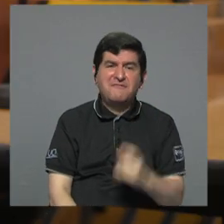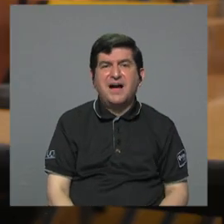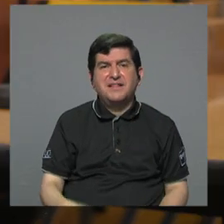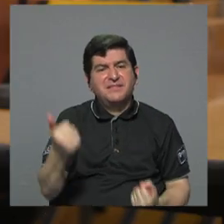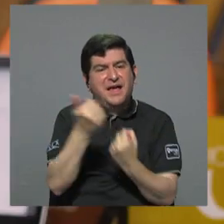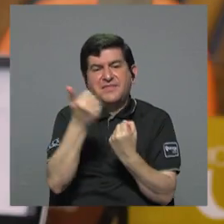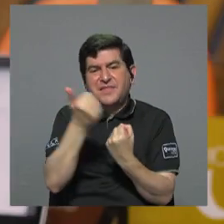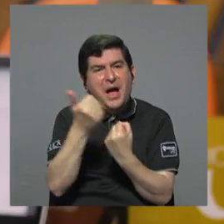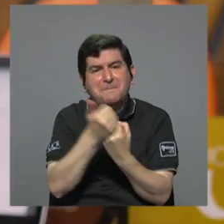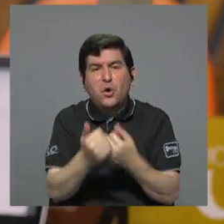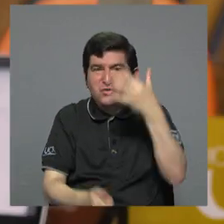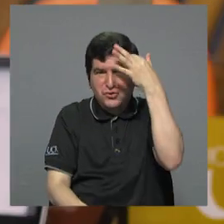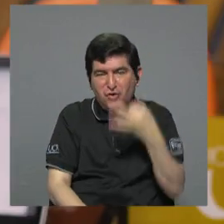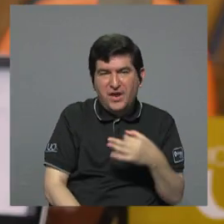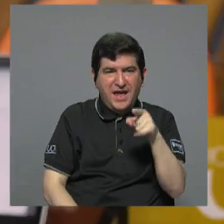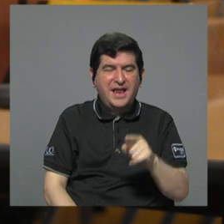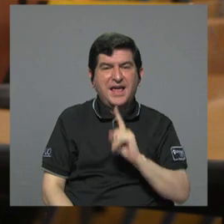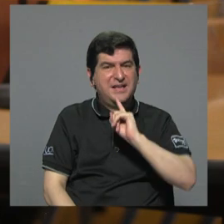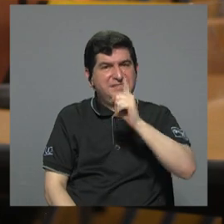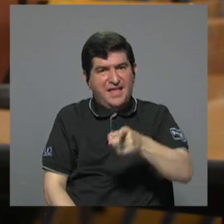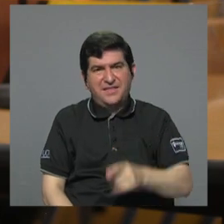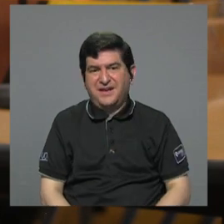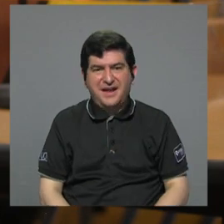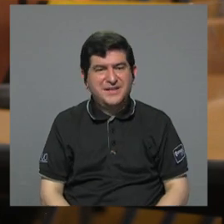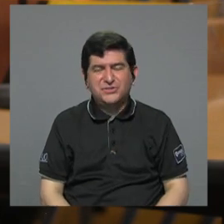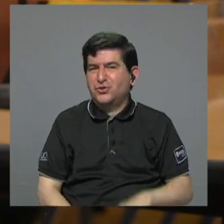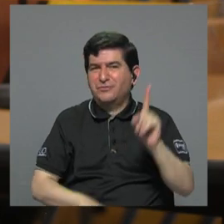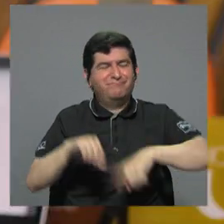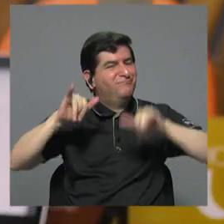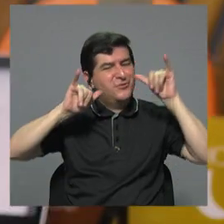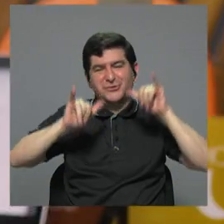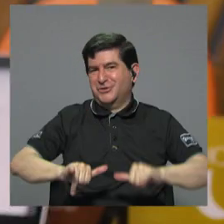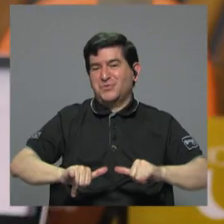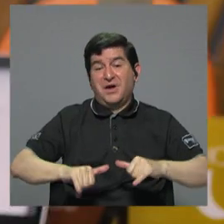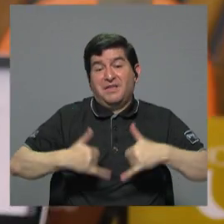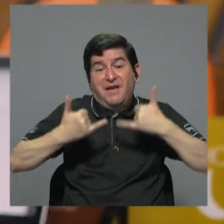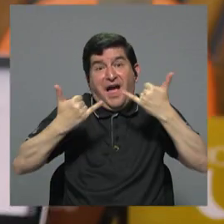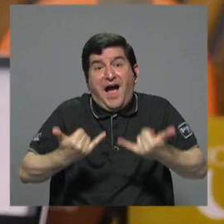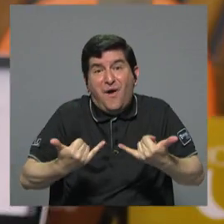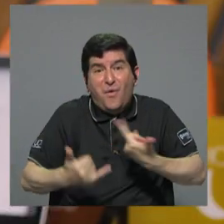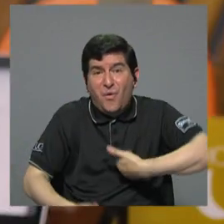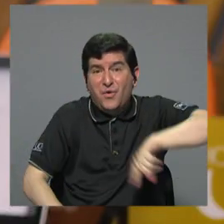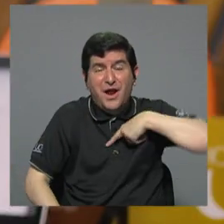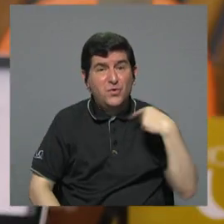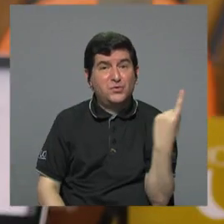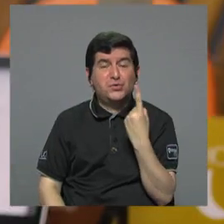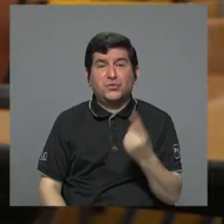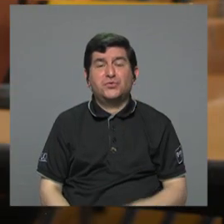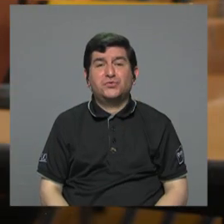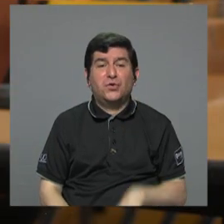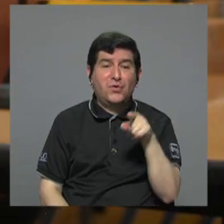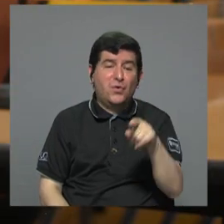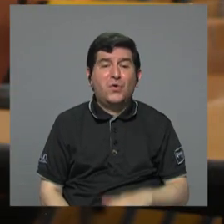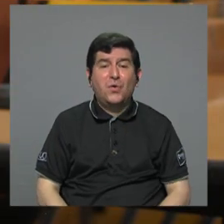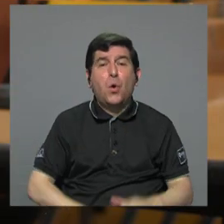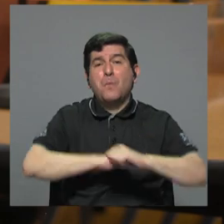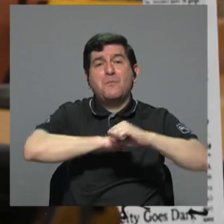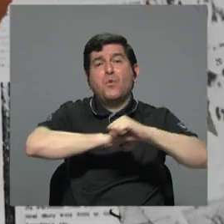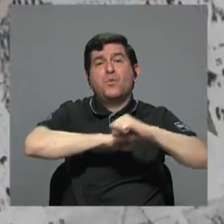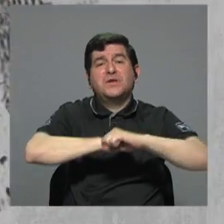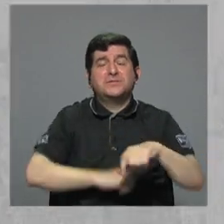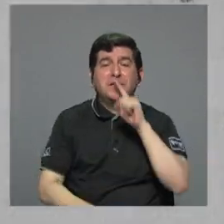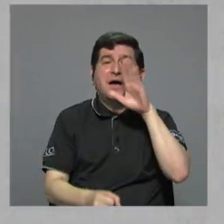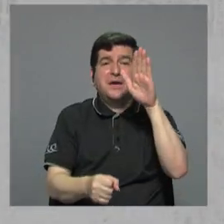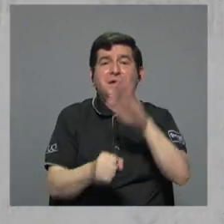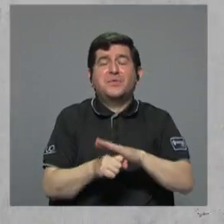verificable consideramos que esa afirmación es insostenible por ahora nos quedamos solo con las vallas y la promesa del